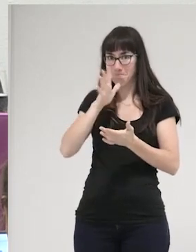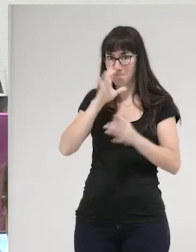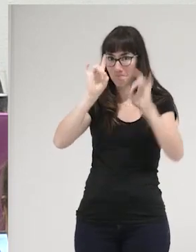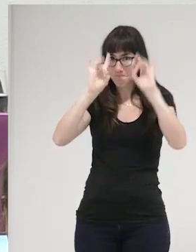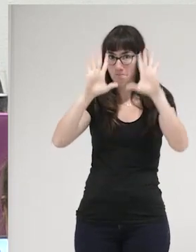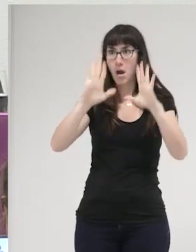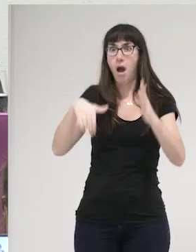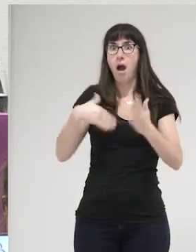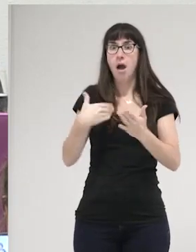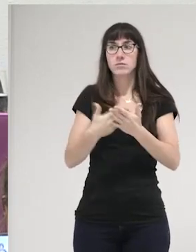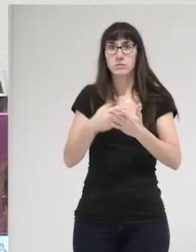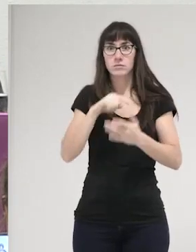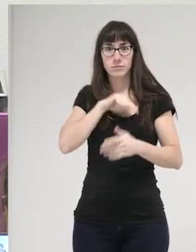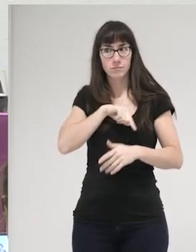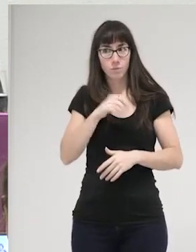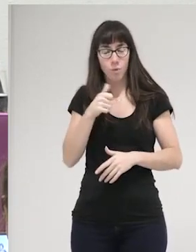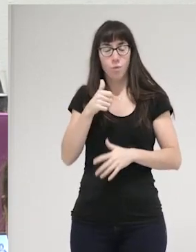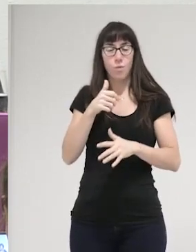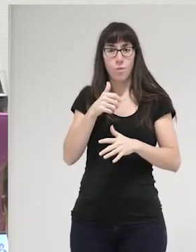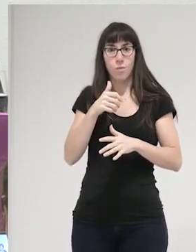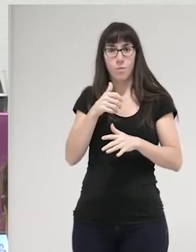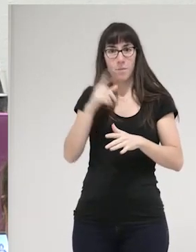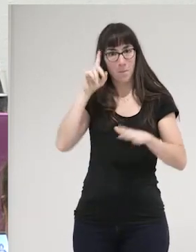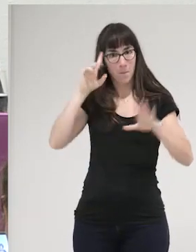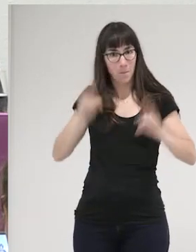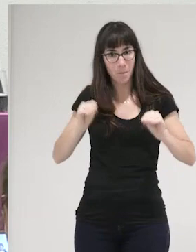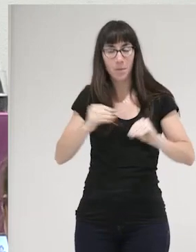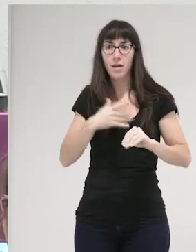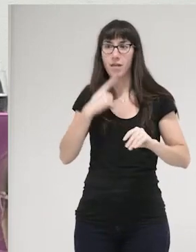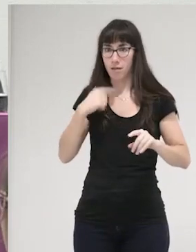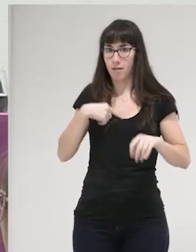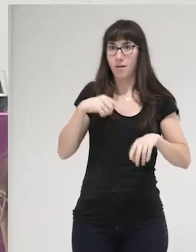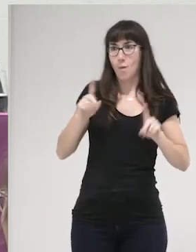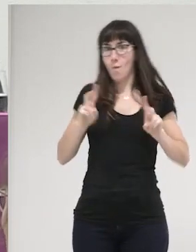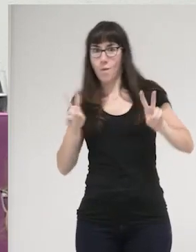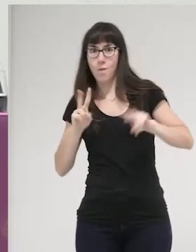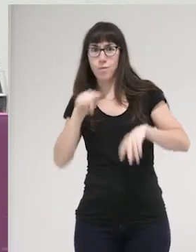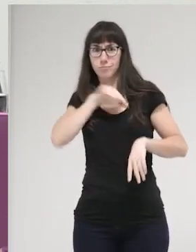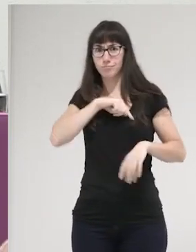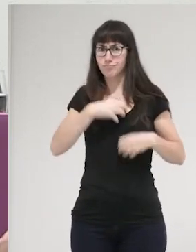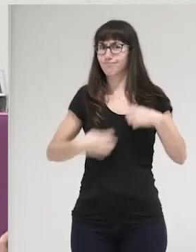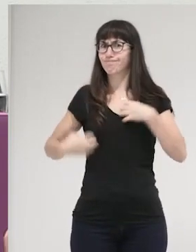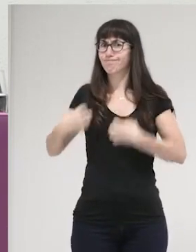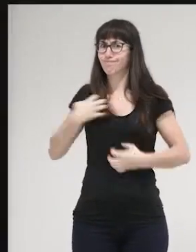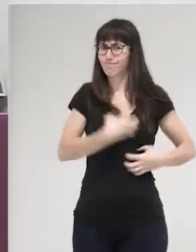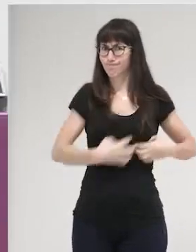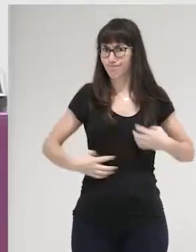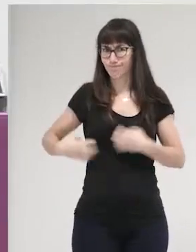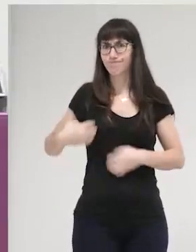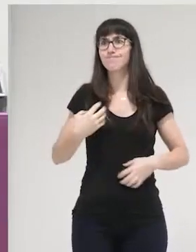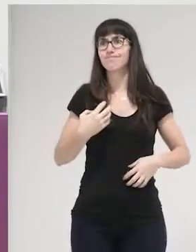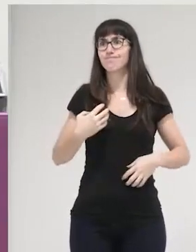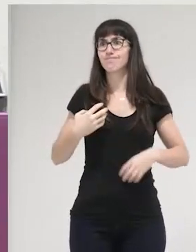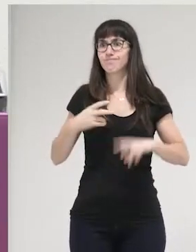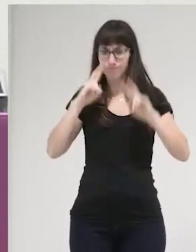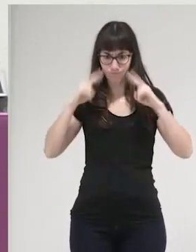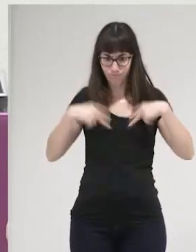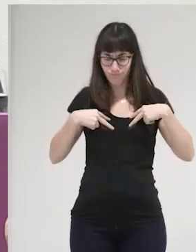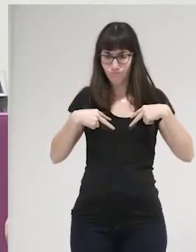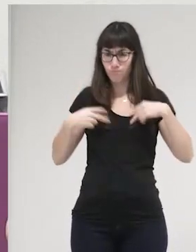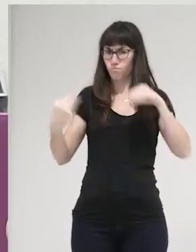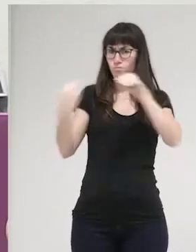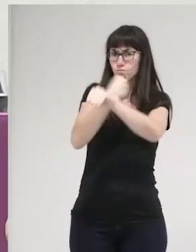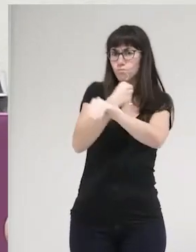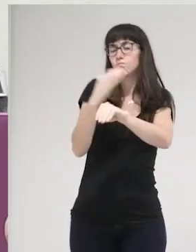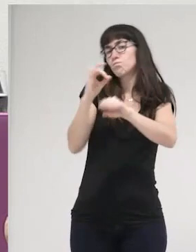inquietantes, en el sentido de que no te deja quieta, te remueve, aunque a veces sea para darte cuenta que no estás muy de acuerdo,